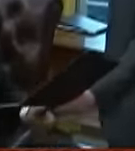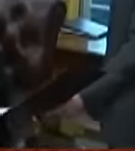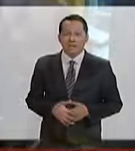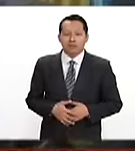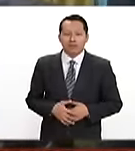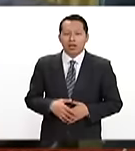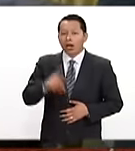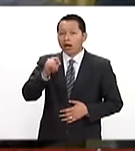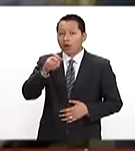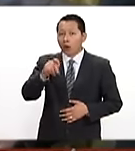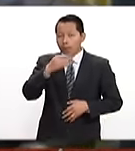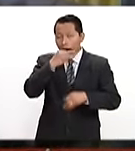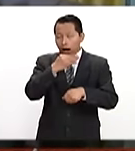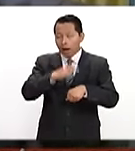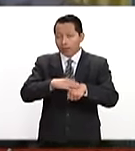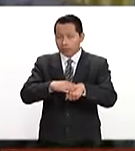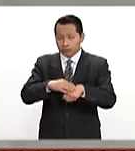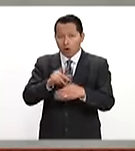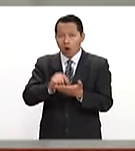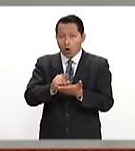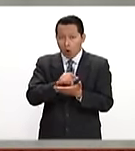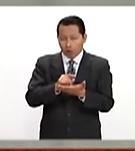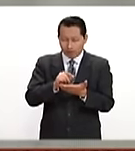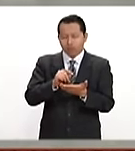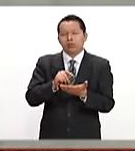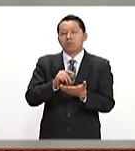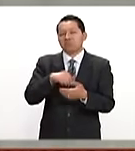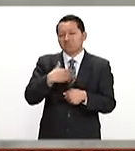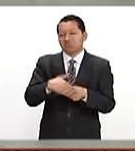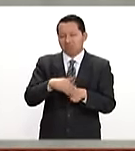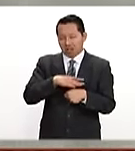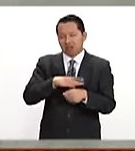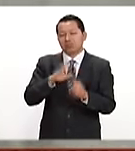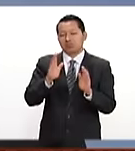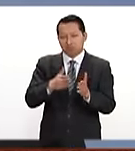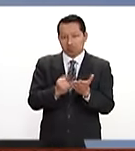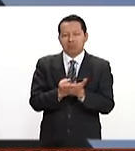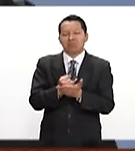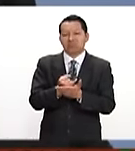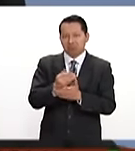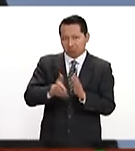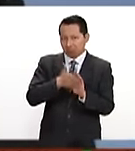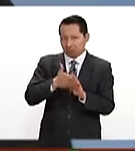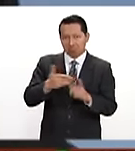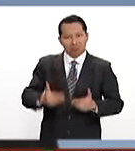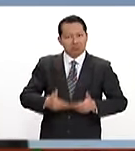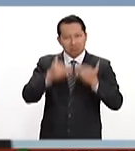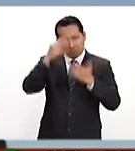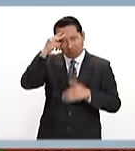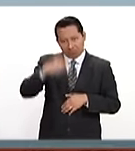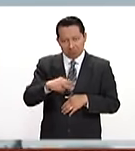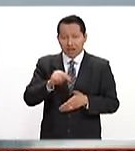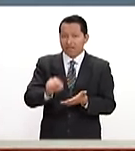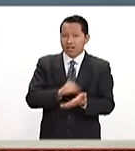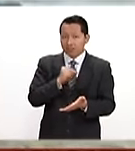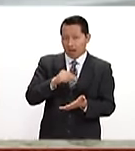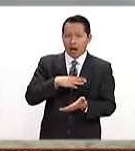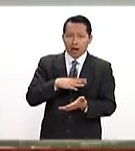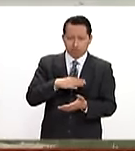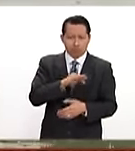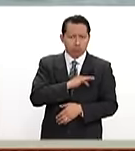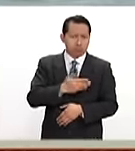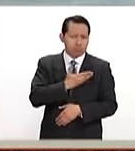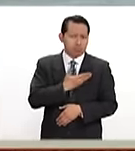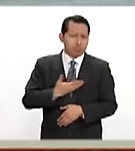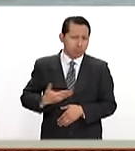Donald Trump anuncia en Twitter que en unas horas comenzará el levantamiento del muro fronterizo con México. Lo hará con la firma de la orden ejecutiva